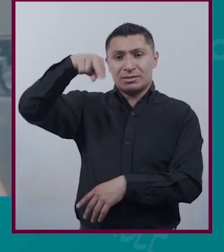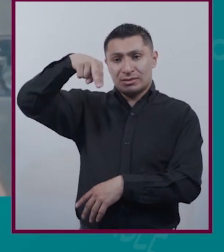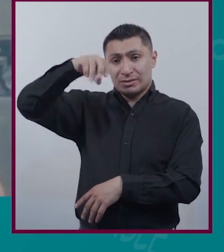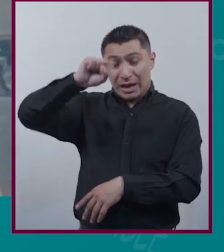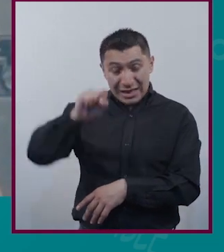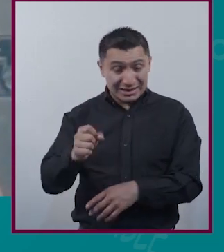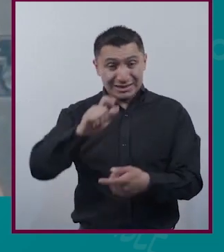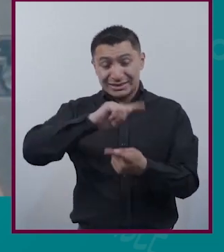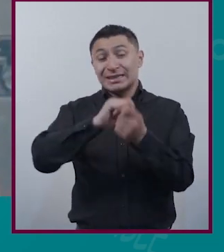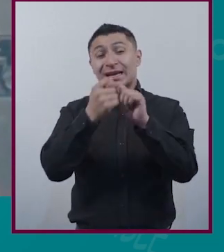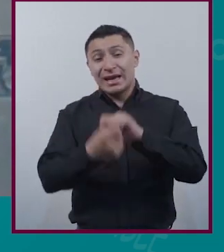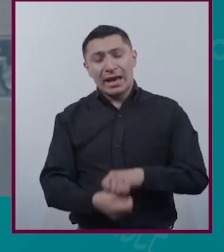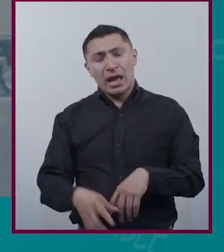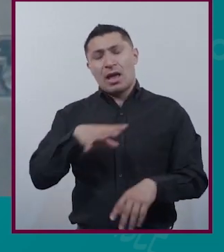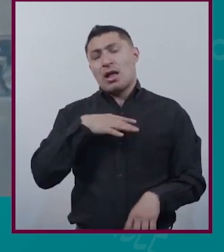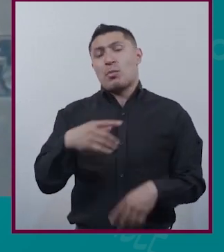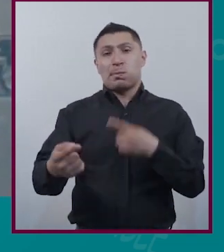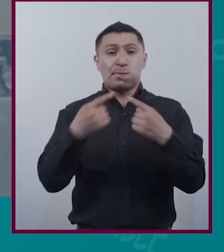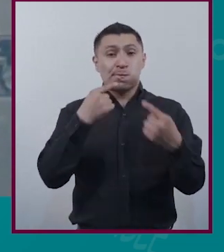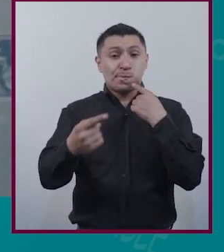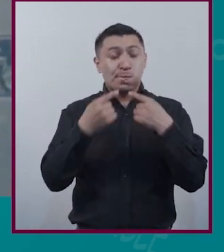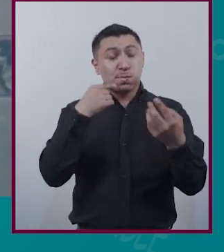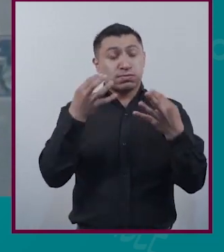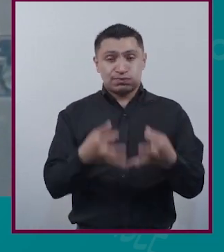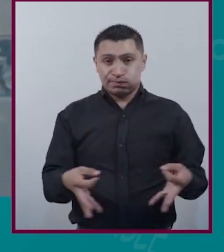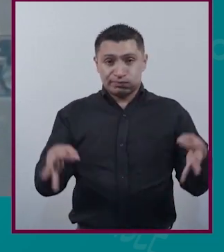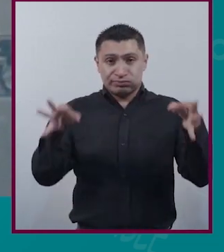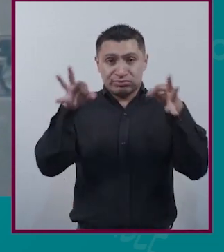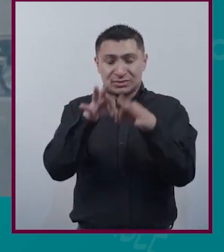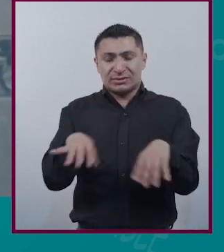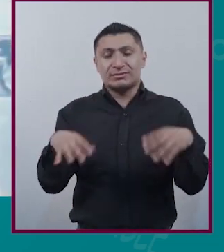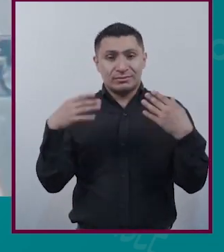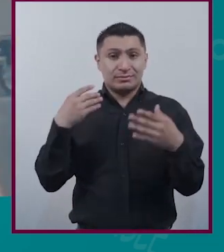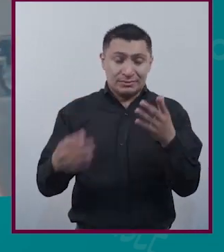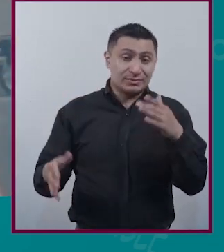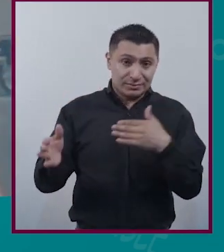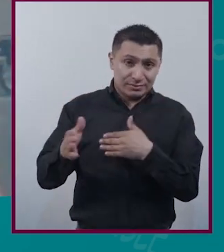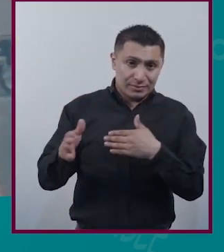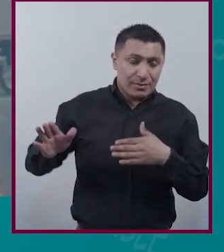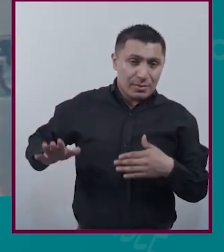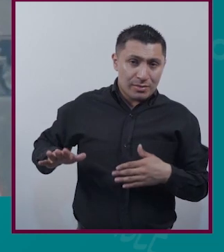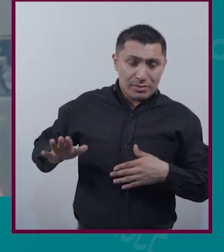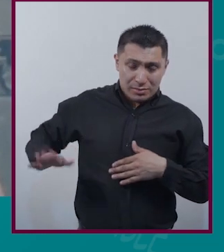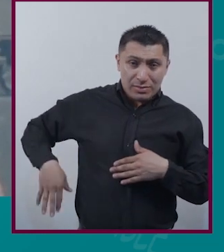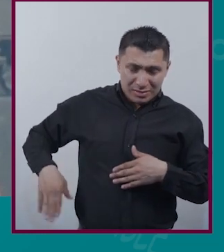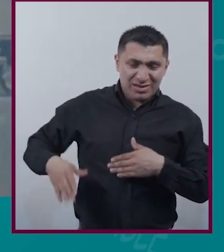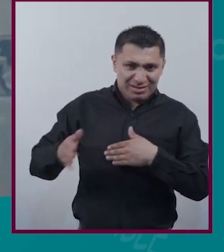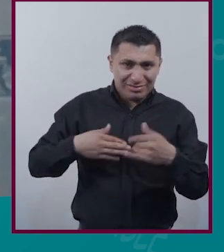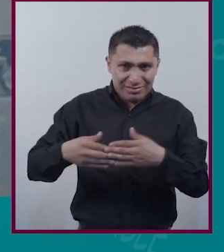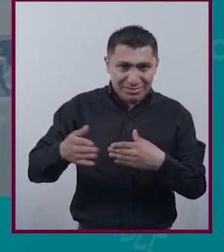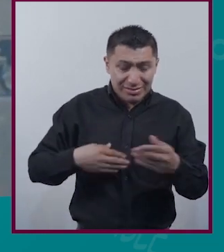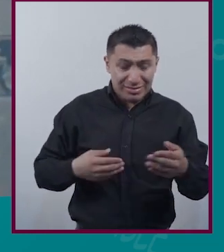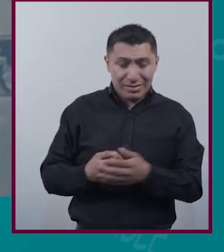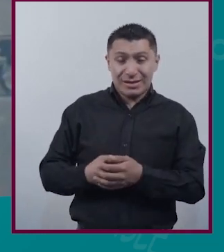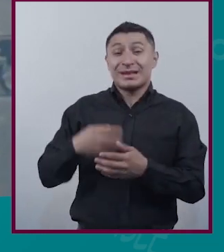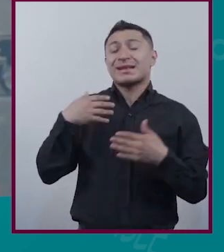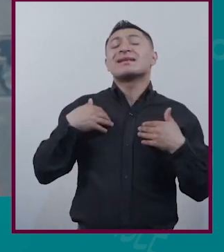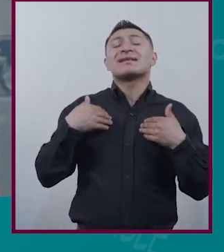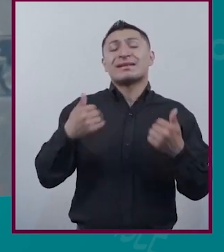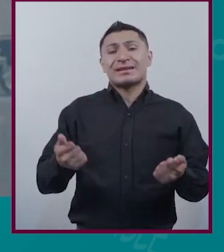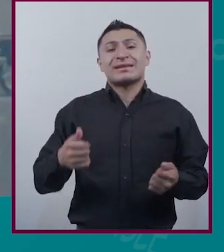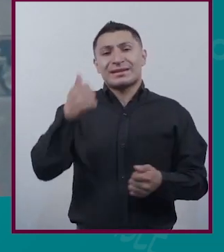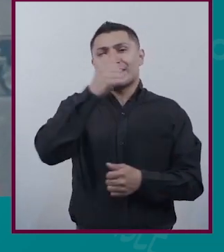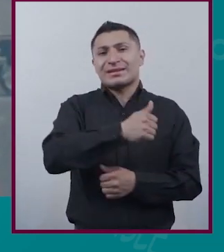justamente Es un debate Muy delicado Y muy vigente Y a partir de ahí Pues entender Que justamente